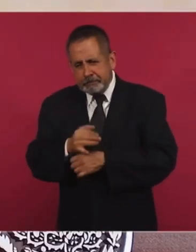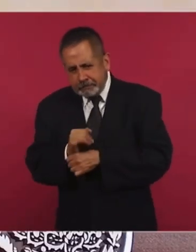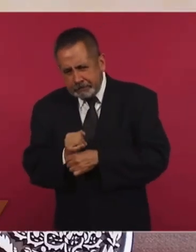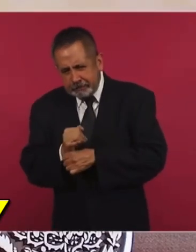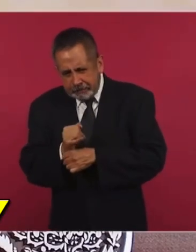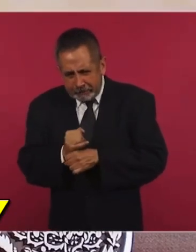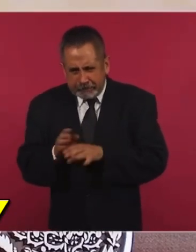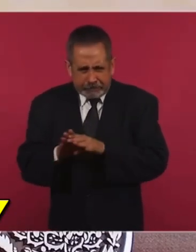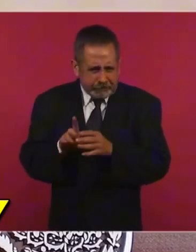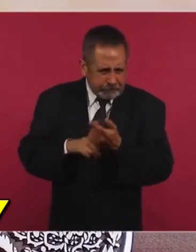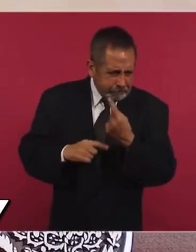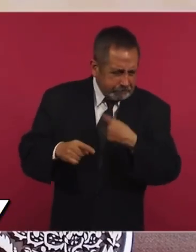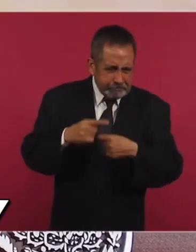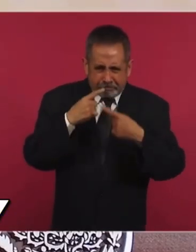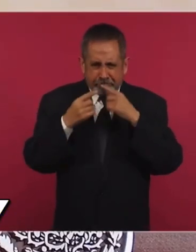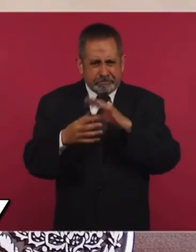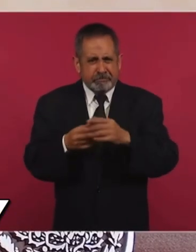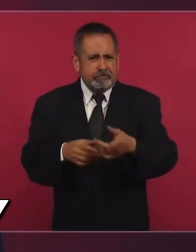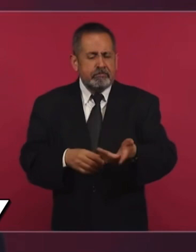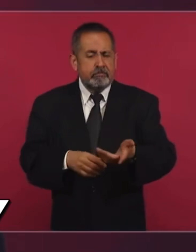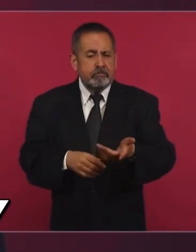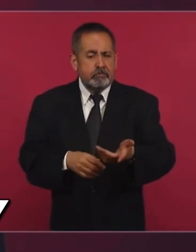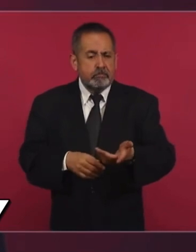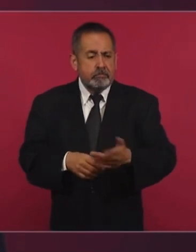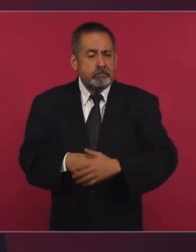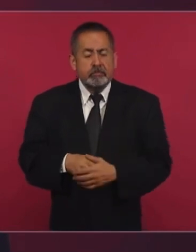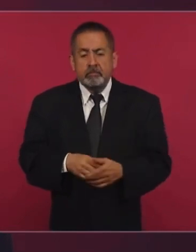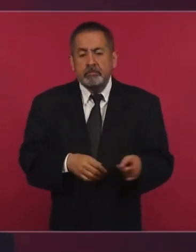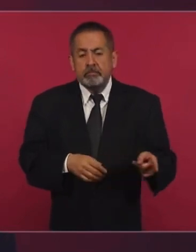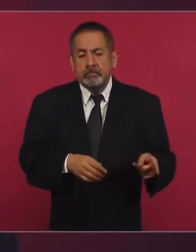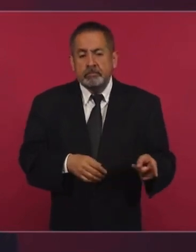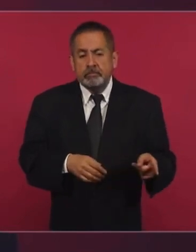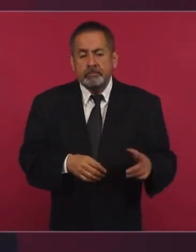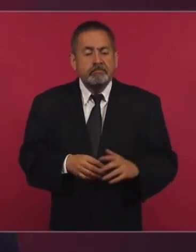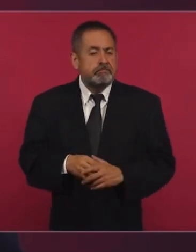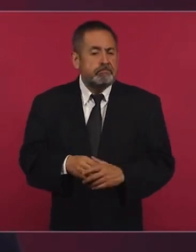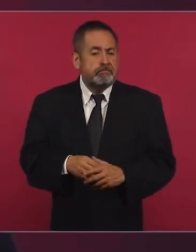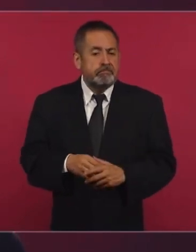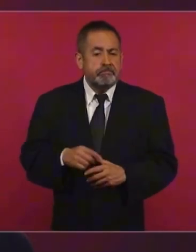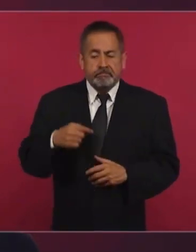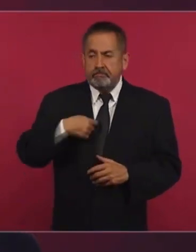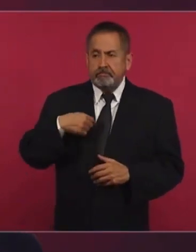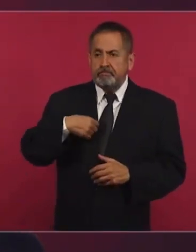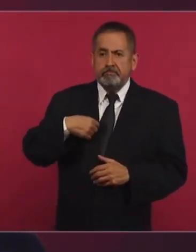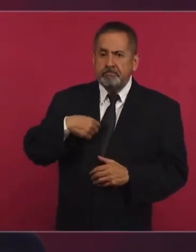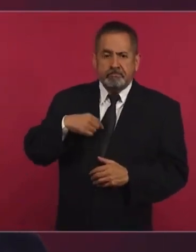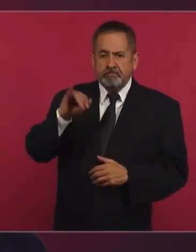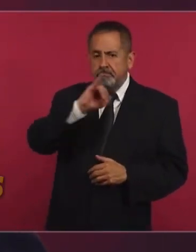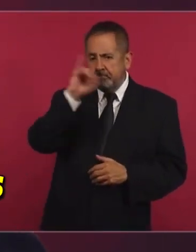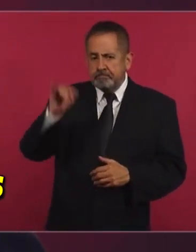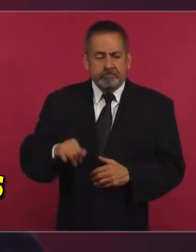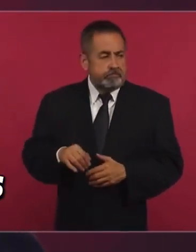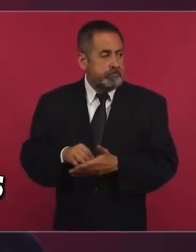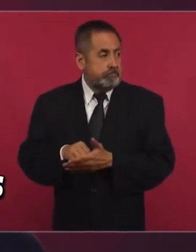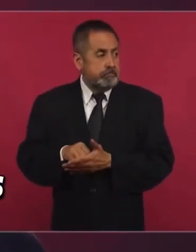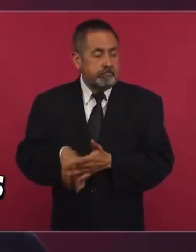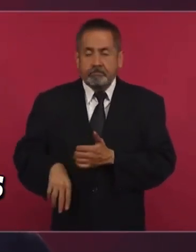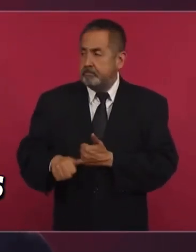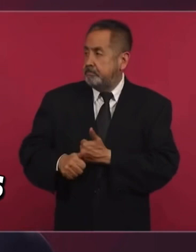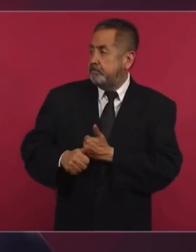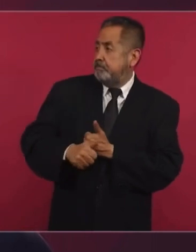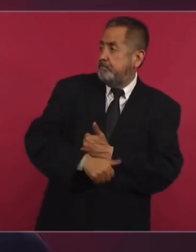y jamás vamos a ocultar los hechos,